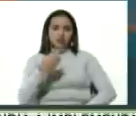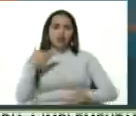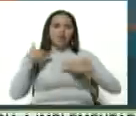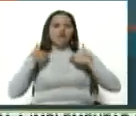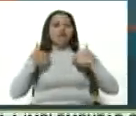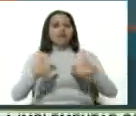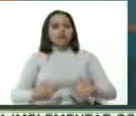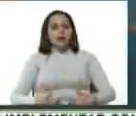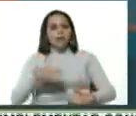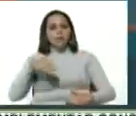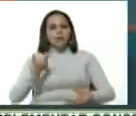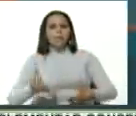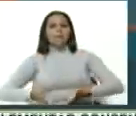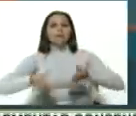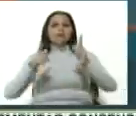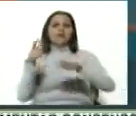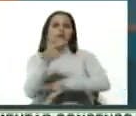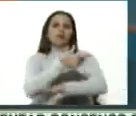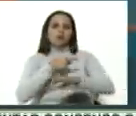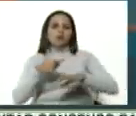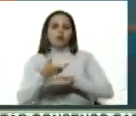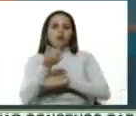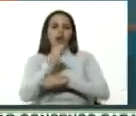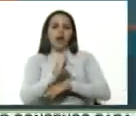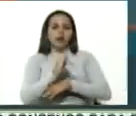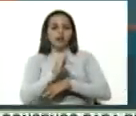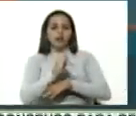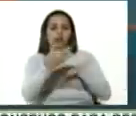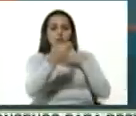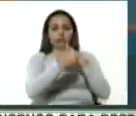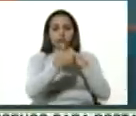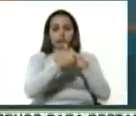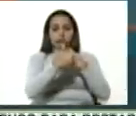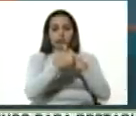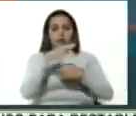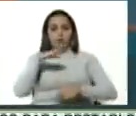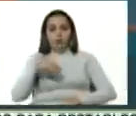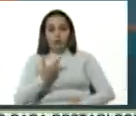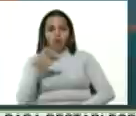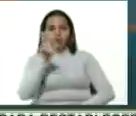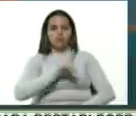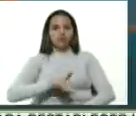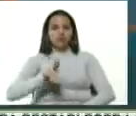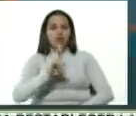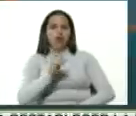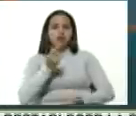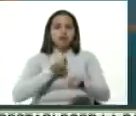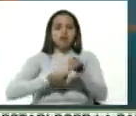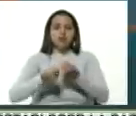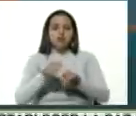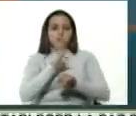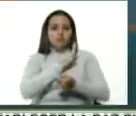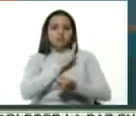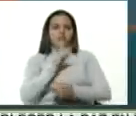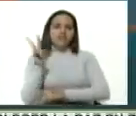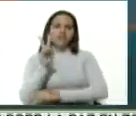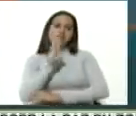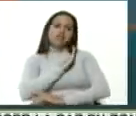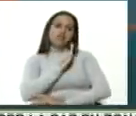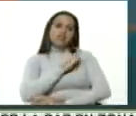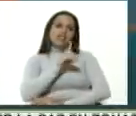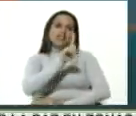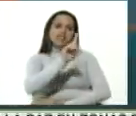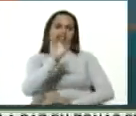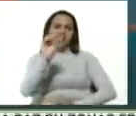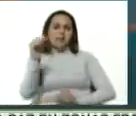para permitir que los gobiernos que están siendo objetos de la agresión puedan utilizar sus recursos. Venezuela, por ejemplo, tiene casi 10